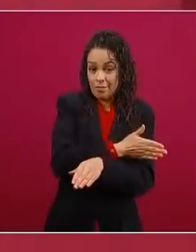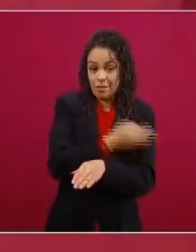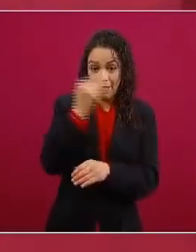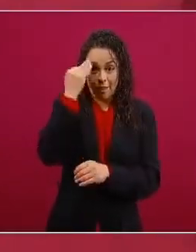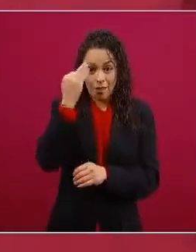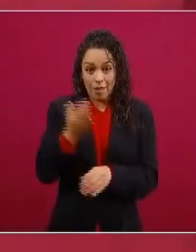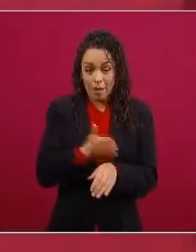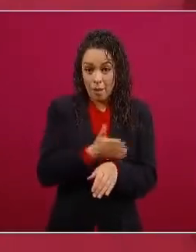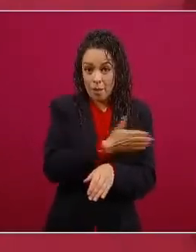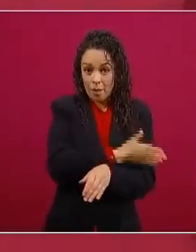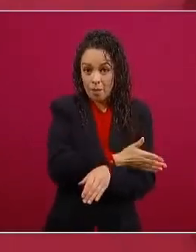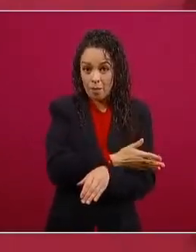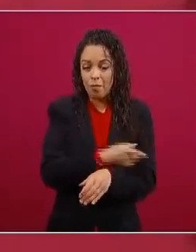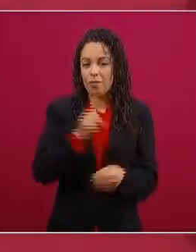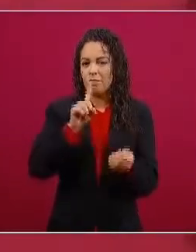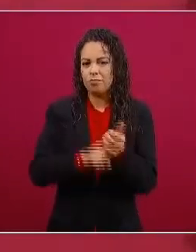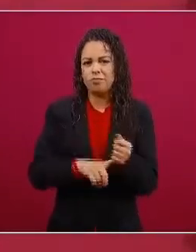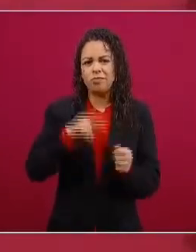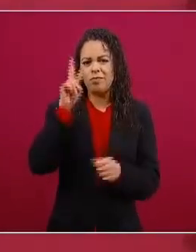especulativo,